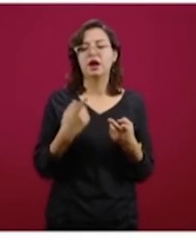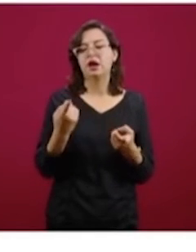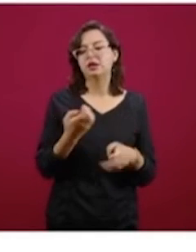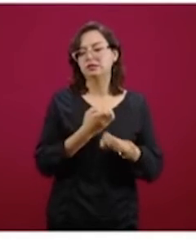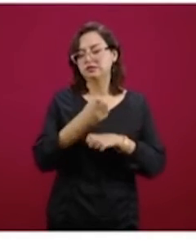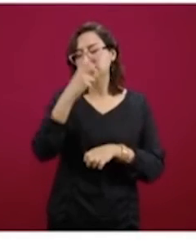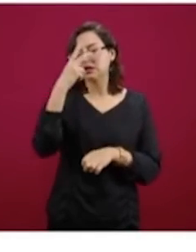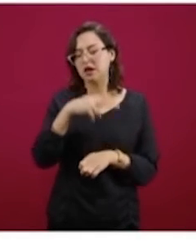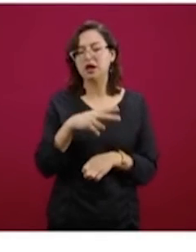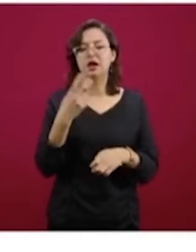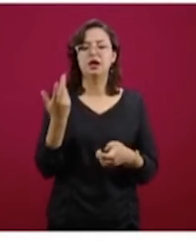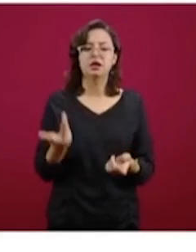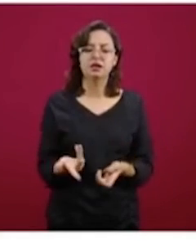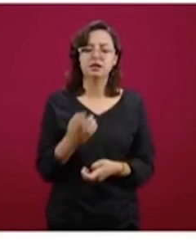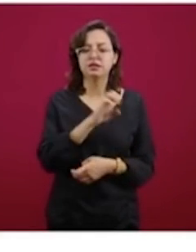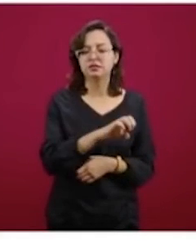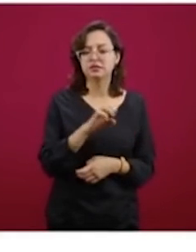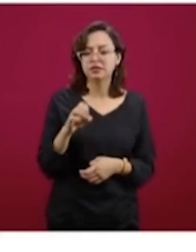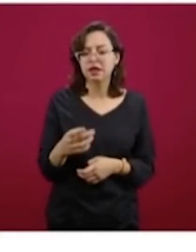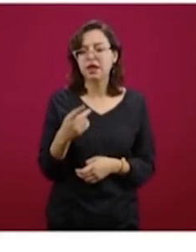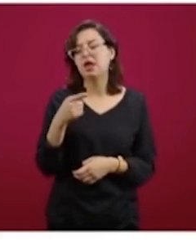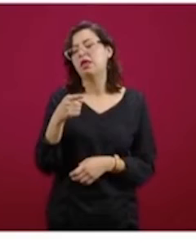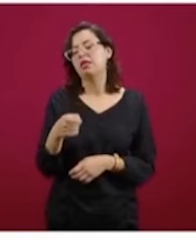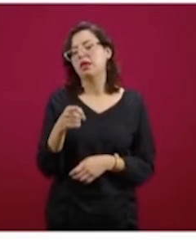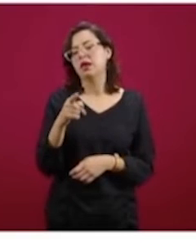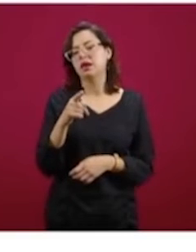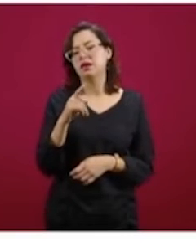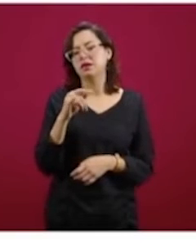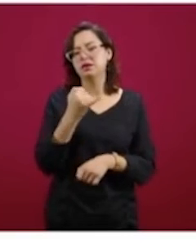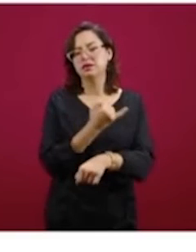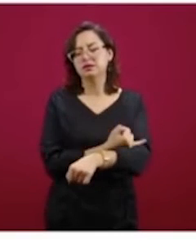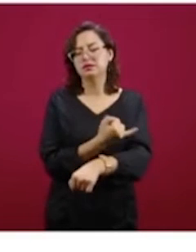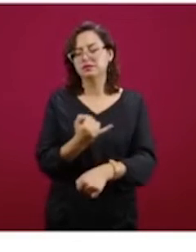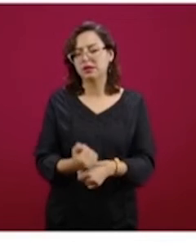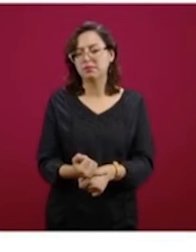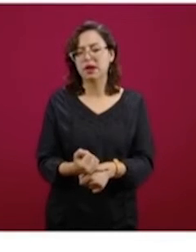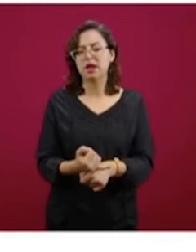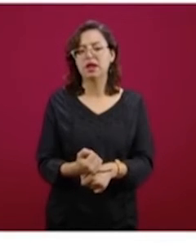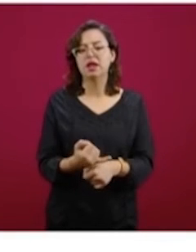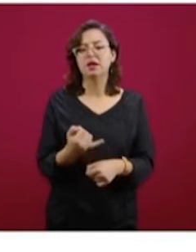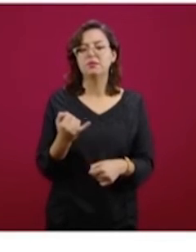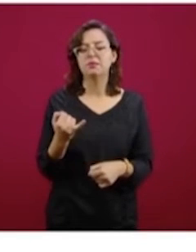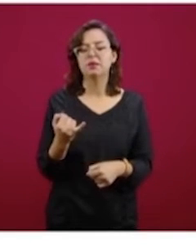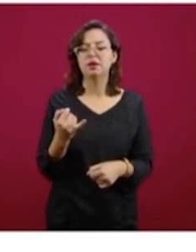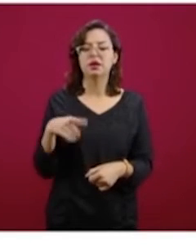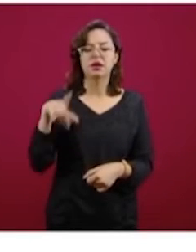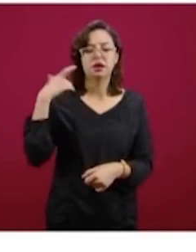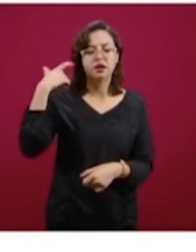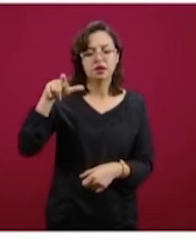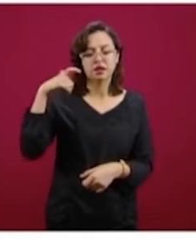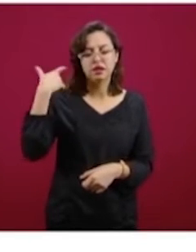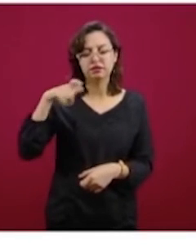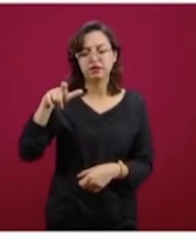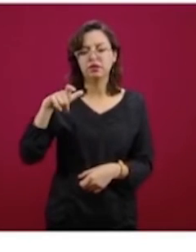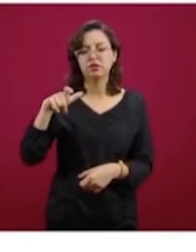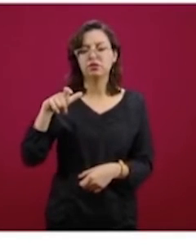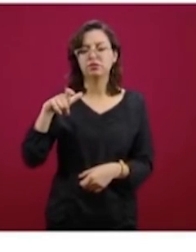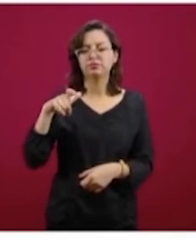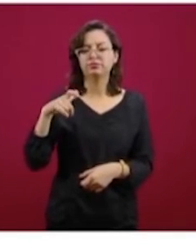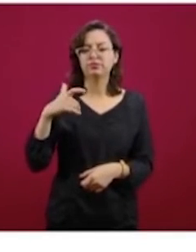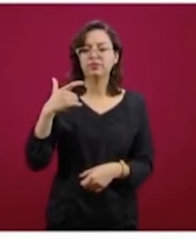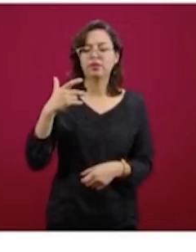Ensenada, en Iztapalapa, en Celaya, no, Celaya no, aquí ha subido, en Querétaro, en